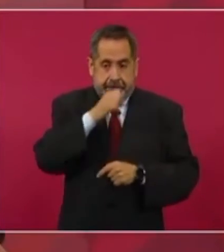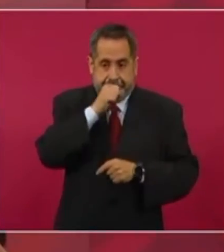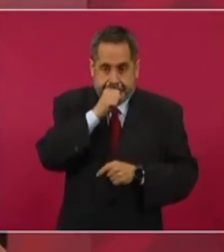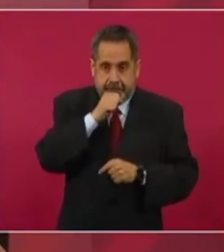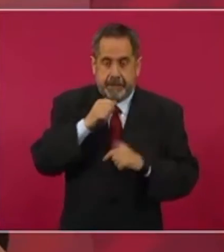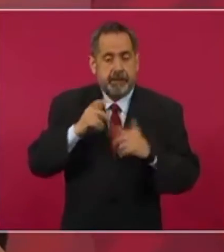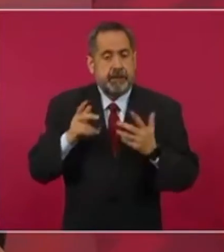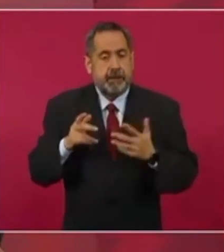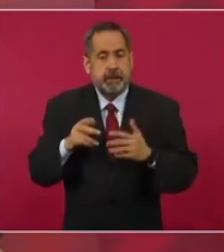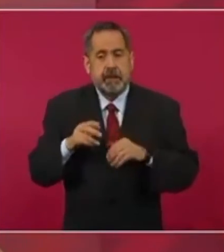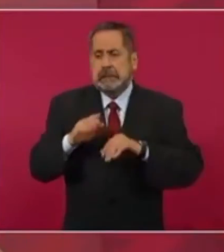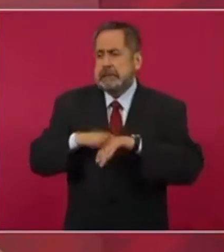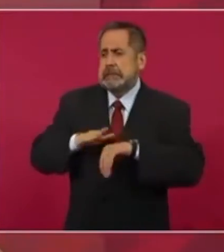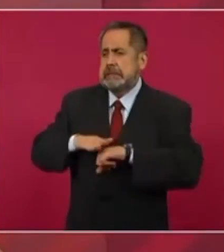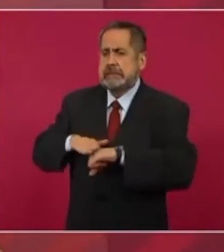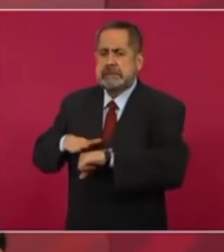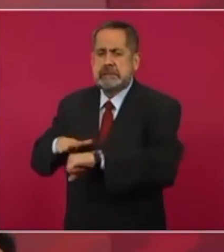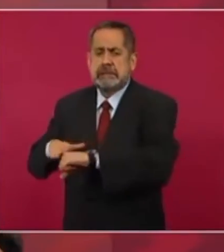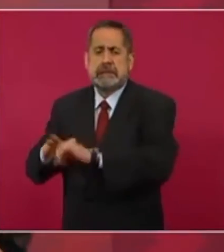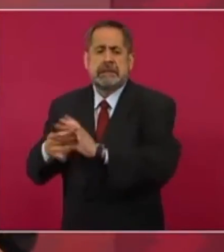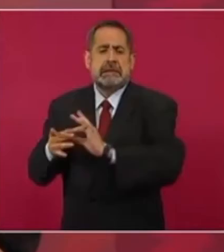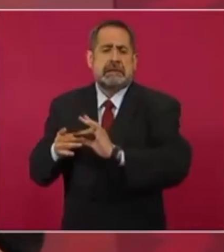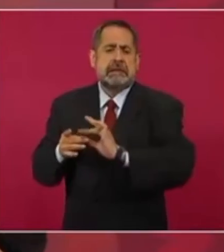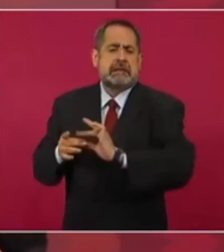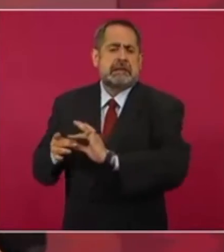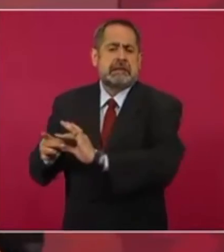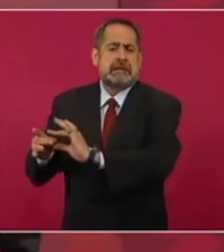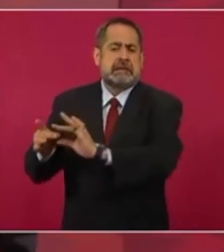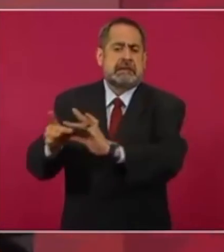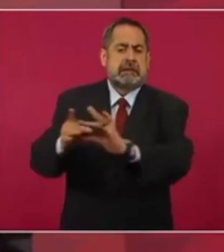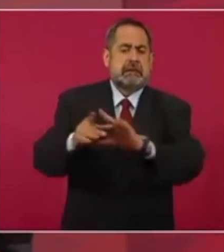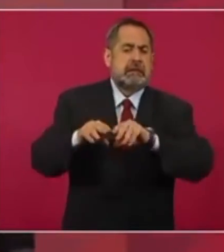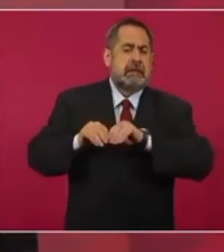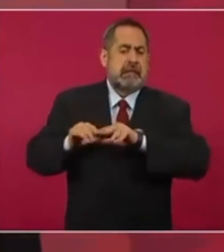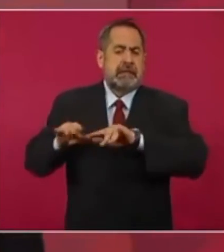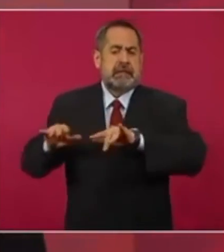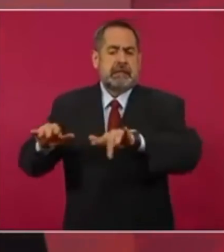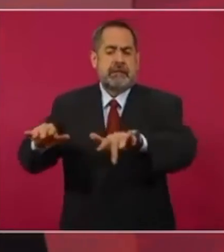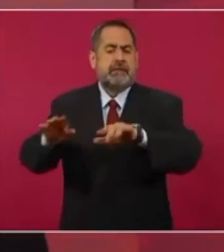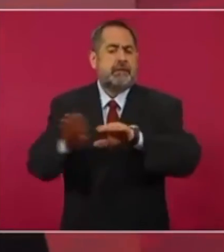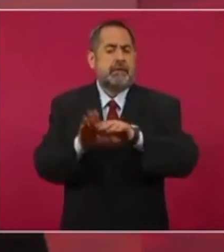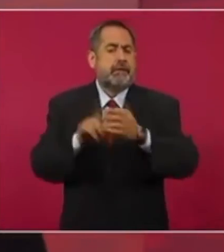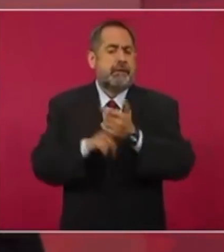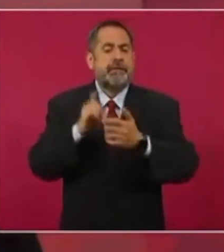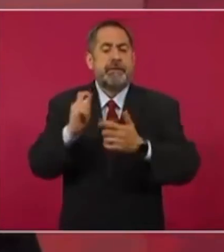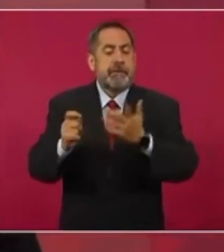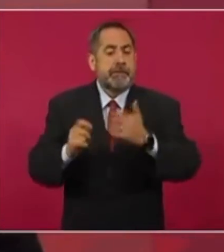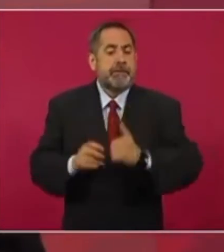que corran la voz, que el que